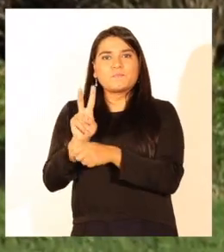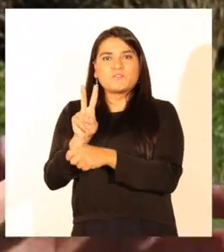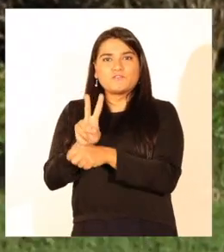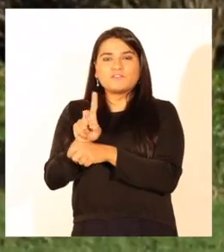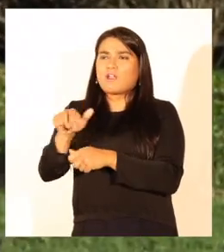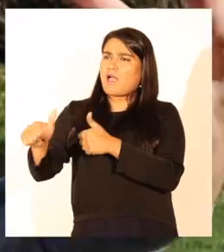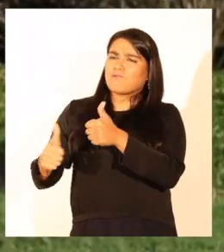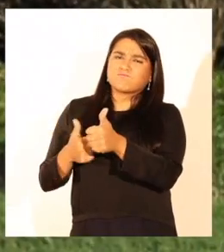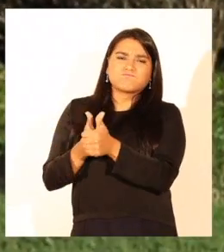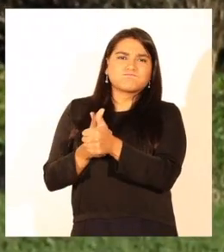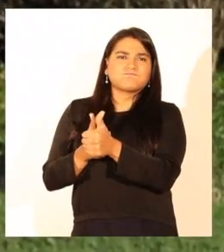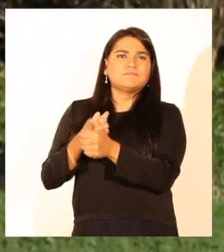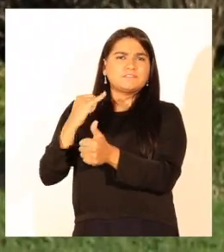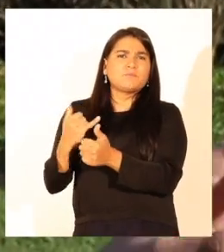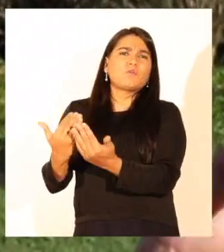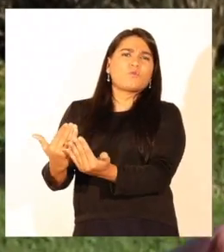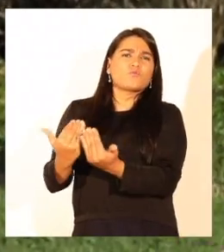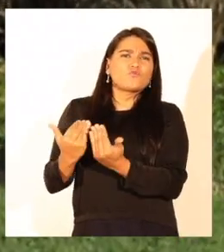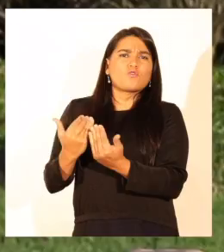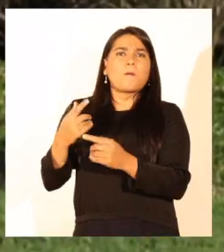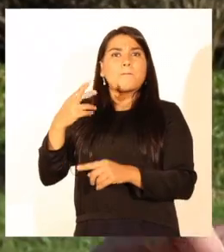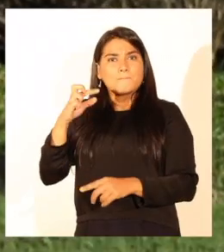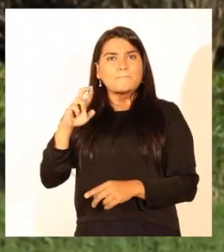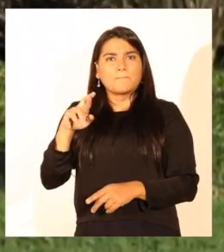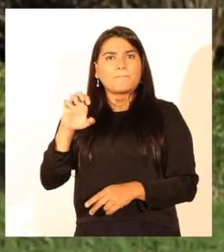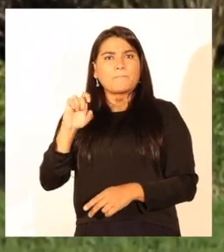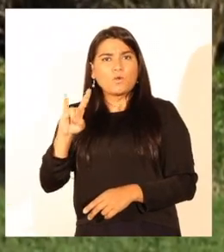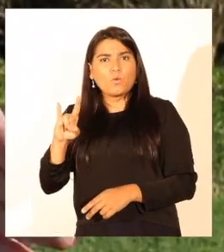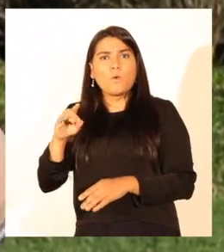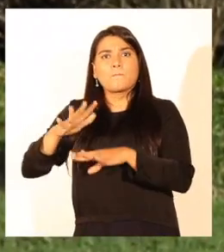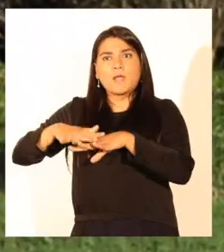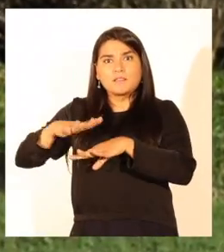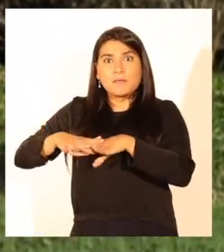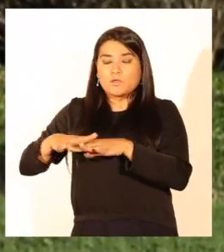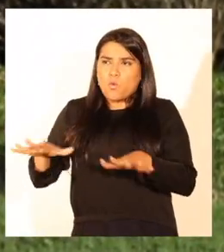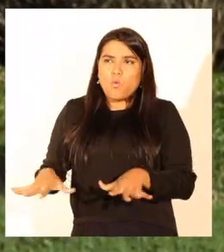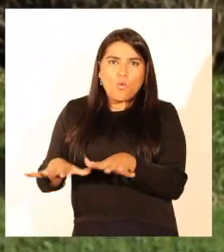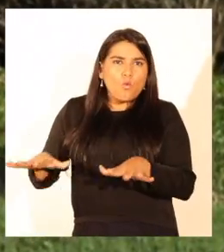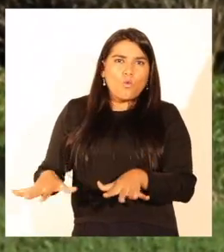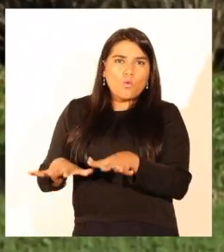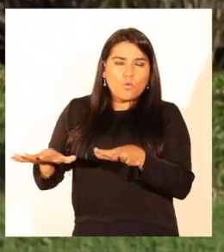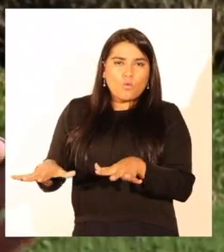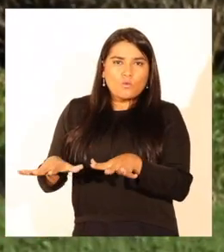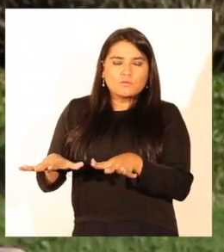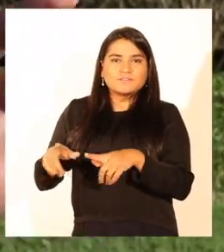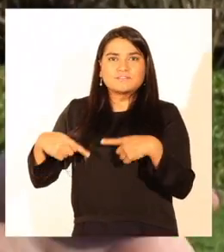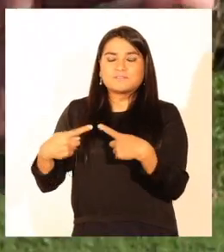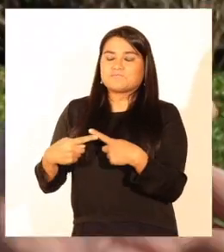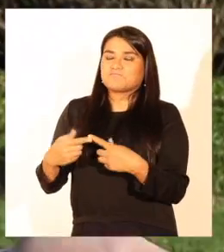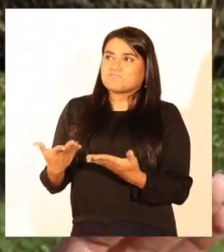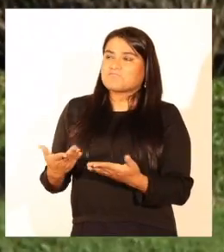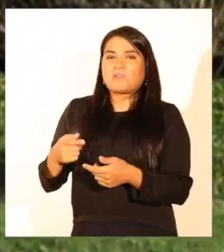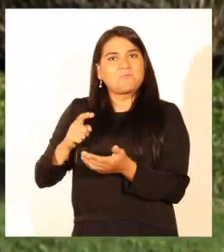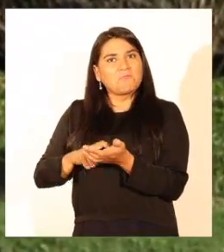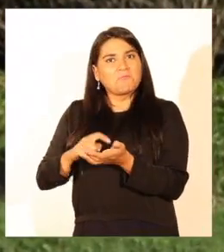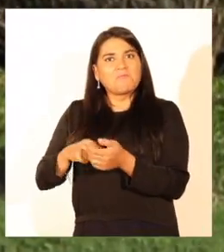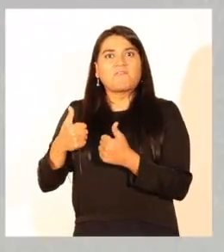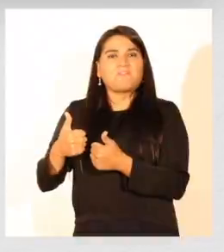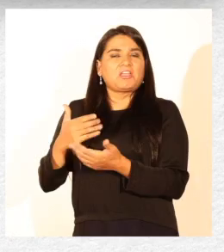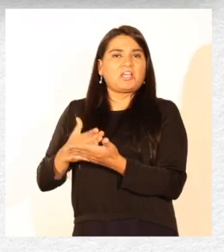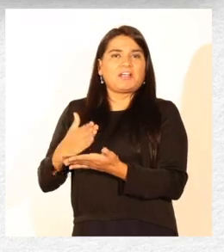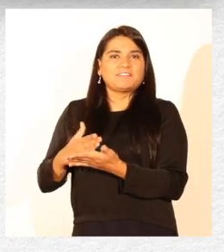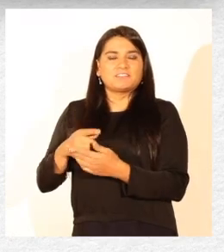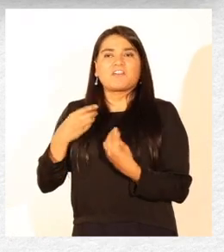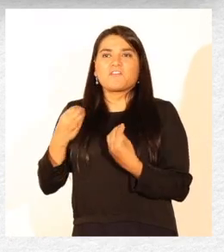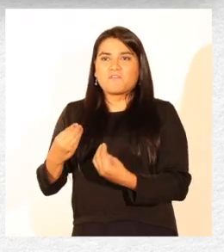nos apoyaba tanto haciendo como un preuniversitario de matemática, él, intensivo, entonces me iba como súper bien con las dos cosas.